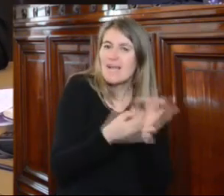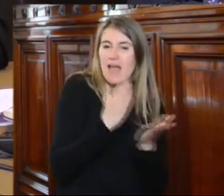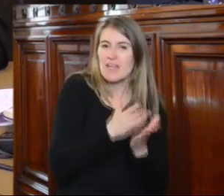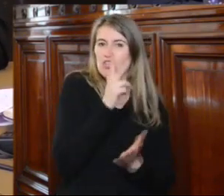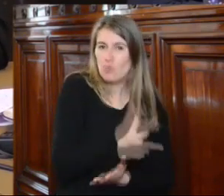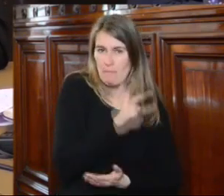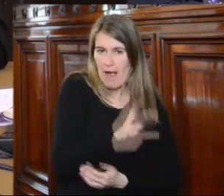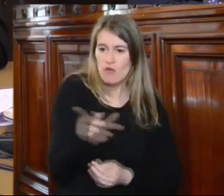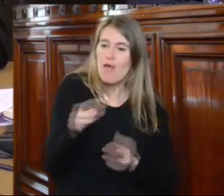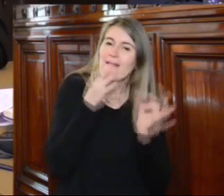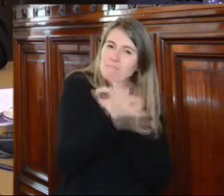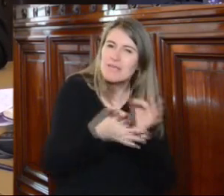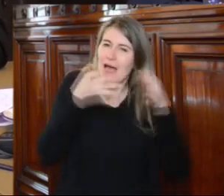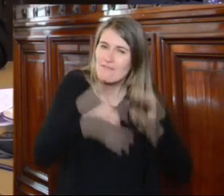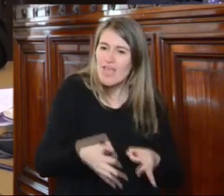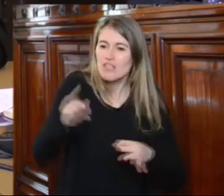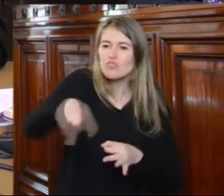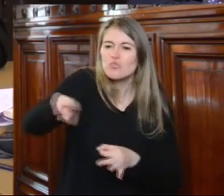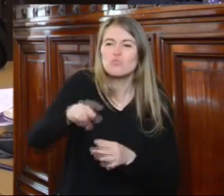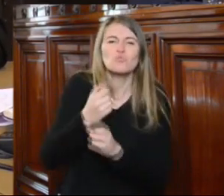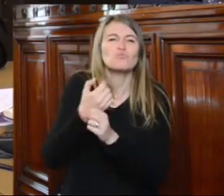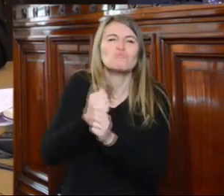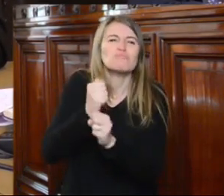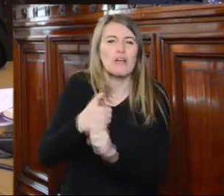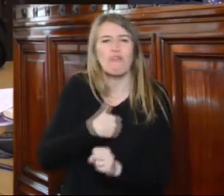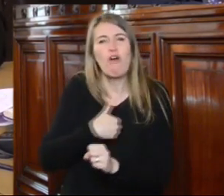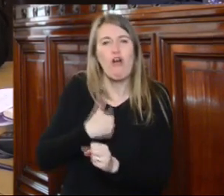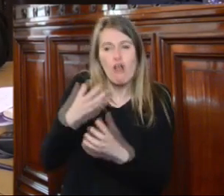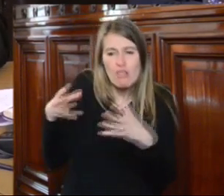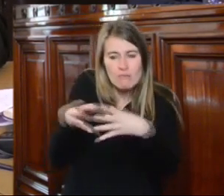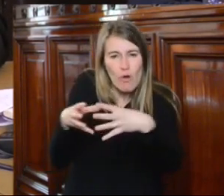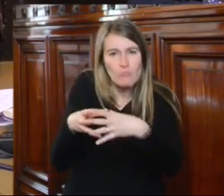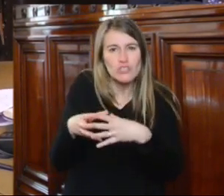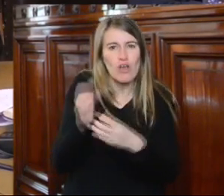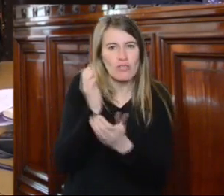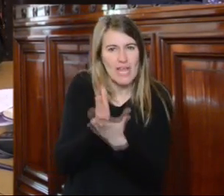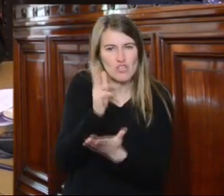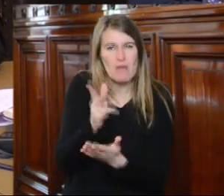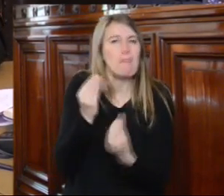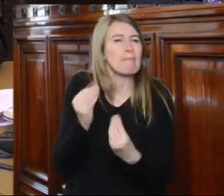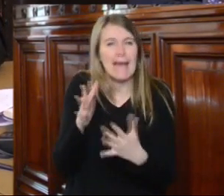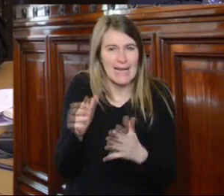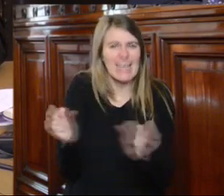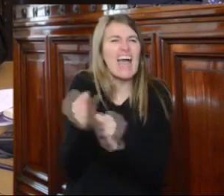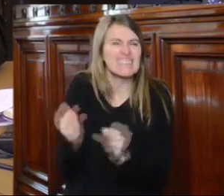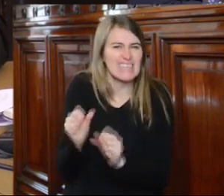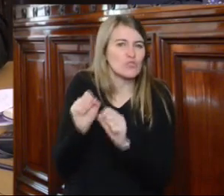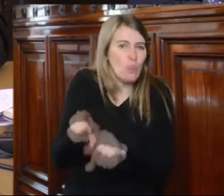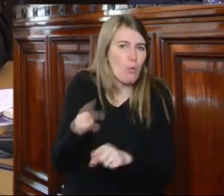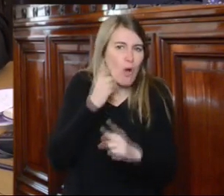transmitir cuáles son las áreas de trabajo concreta las competencias concretas y entonces así pueda efectivamente